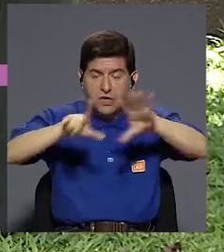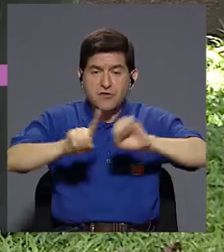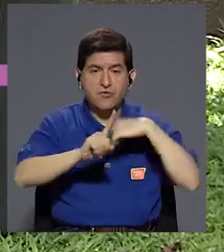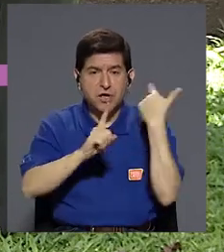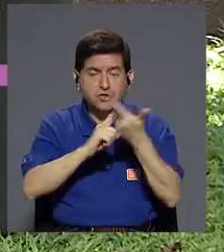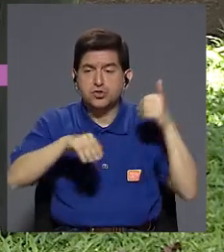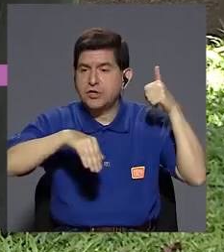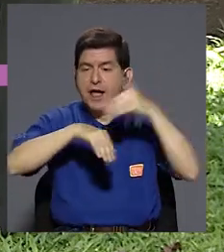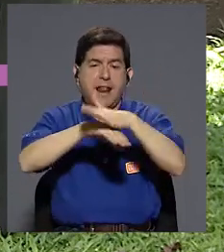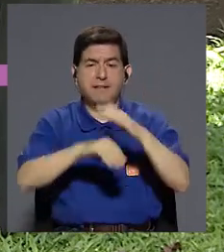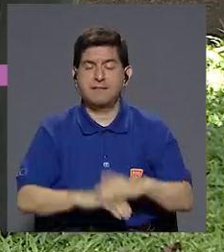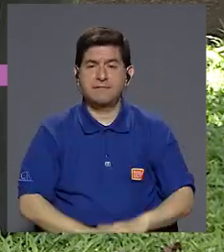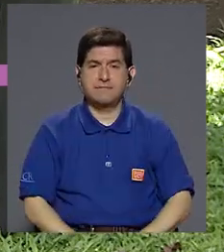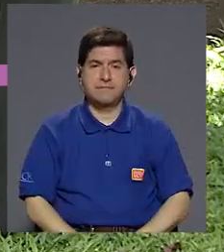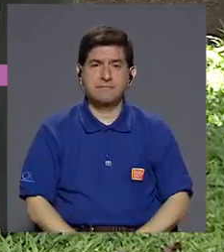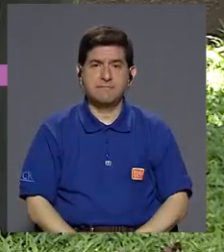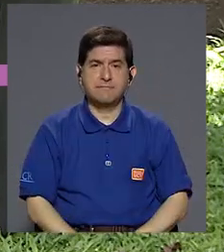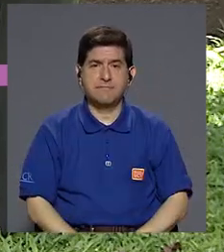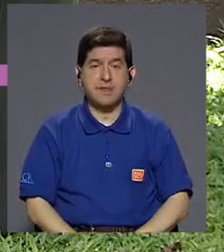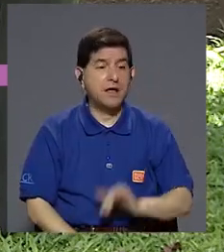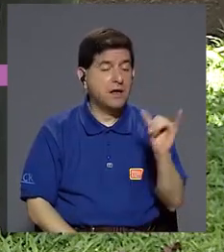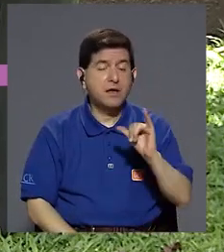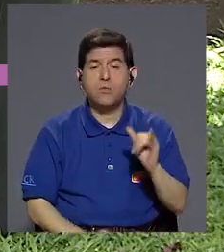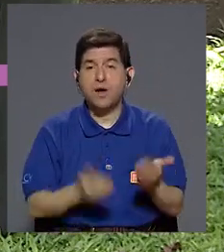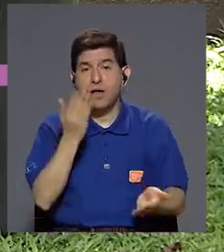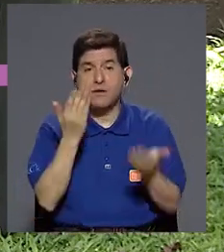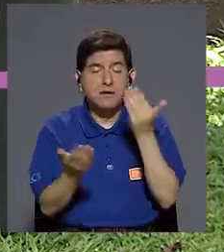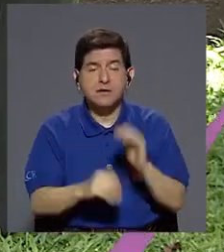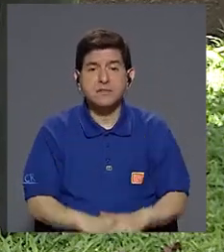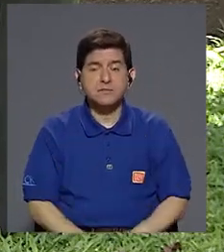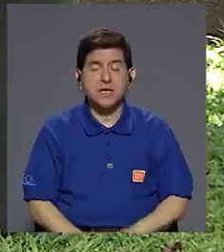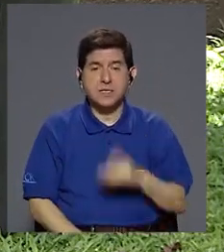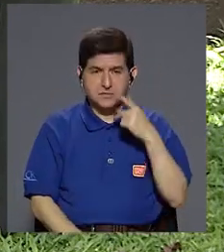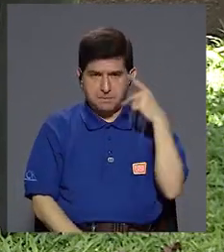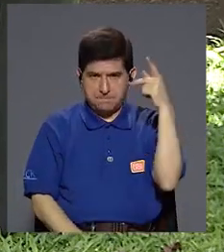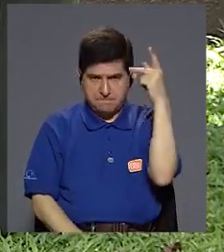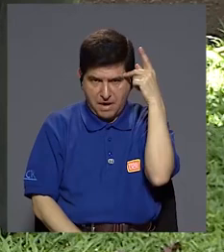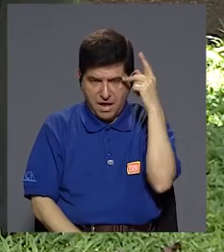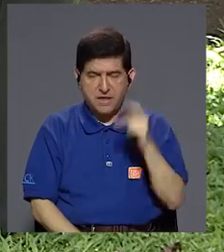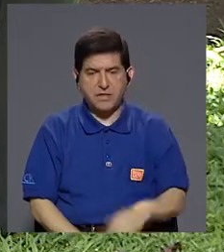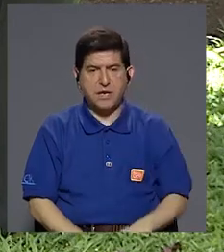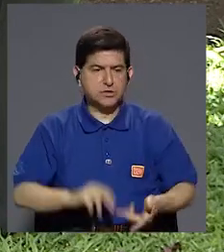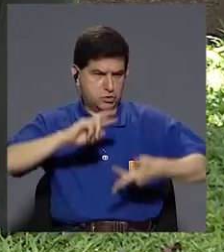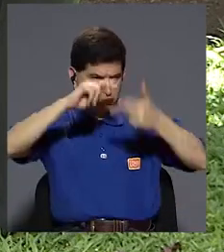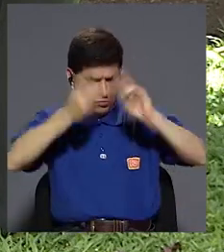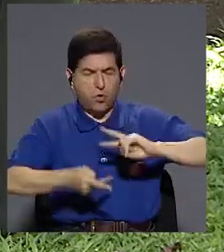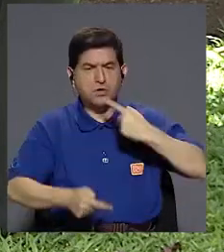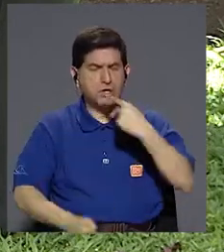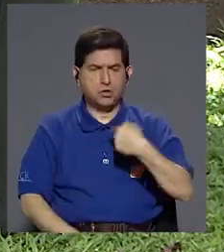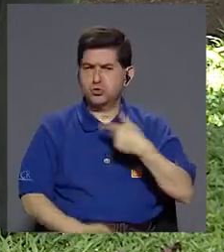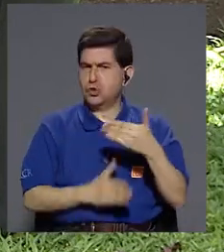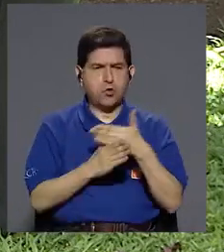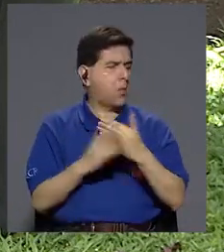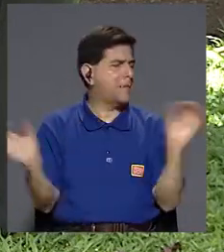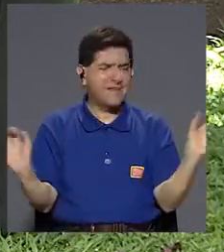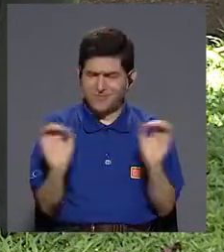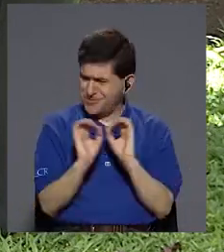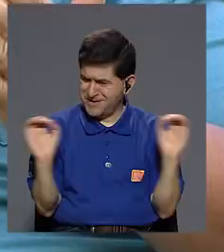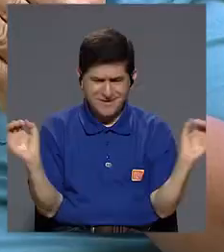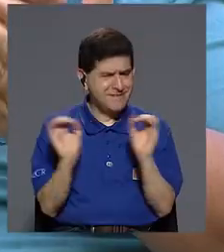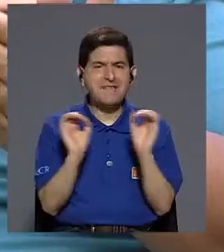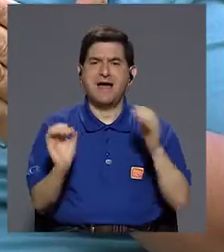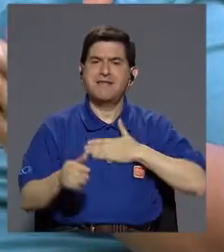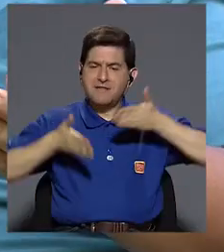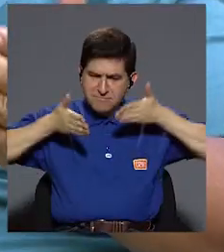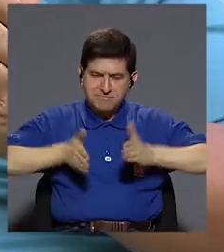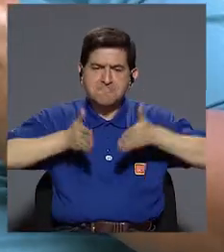También están los papás que son, que más bien asumen una posición contraria, ¿verdad? Dicen, yo no voy a compartir absolutamente nada